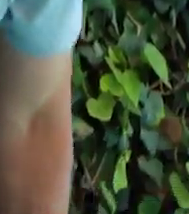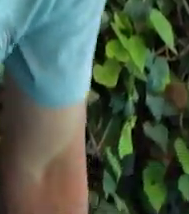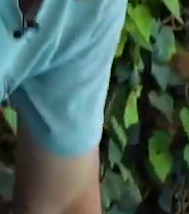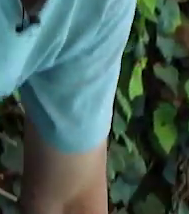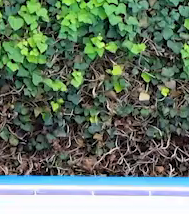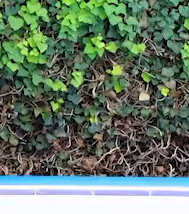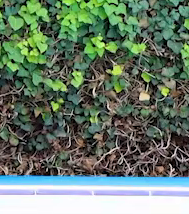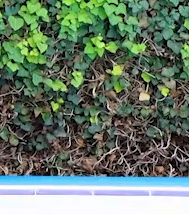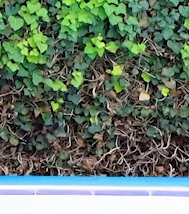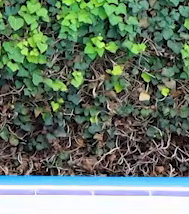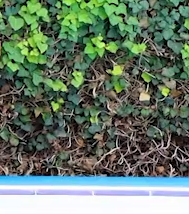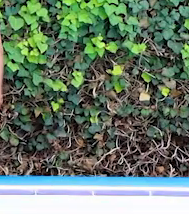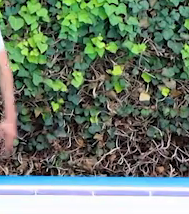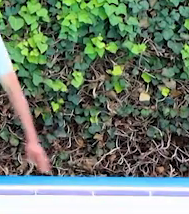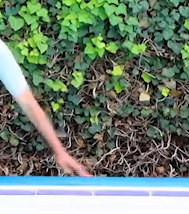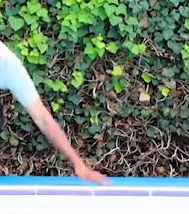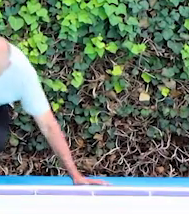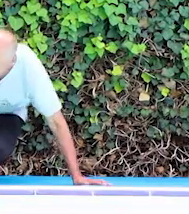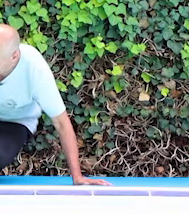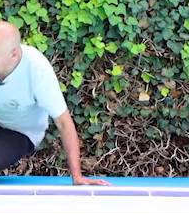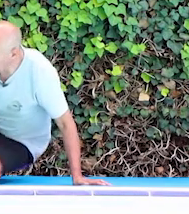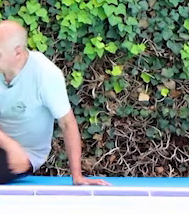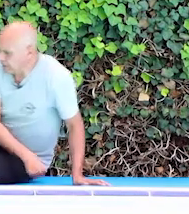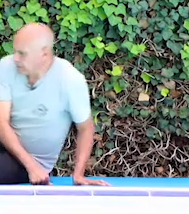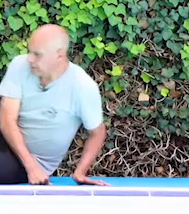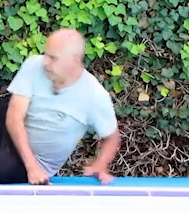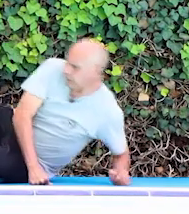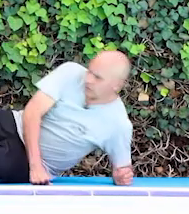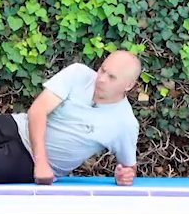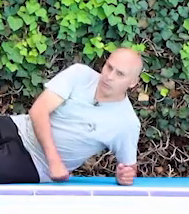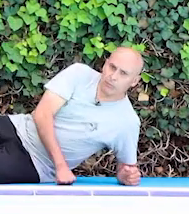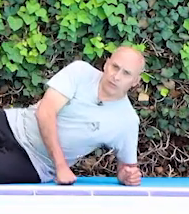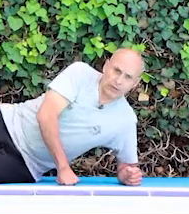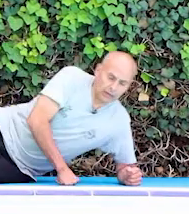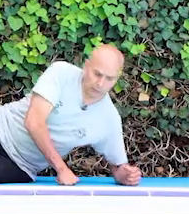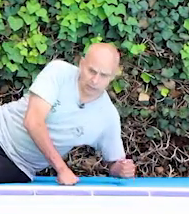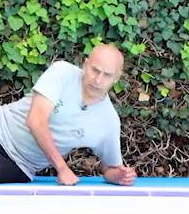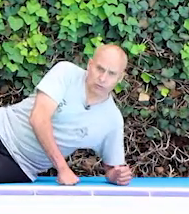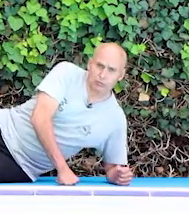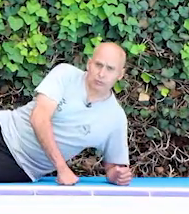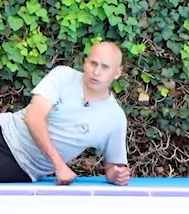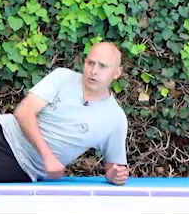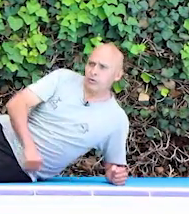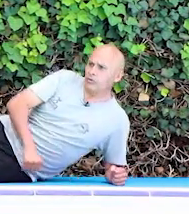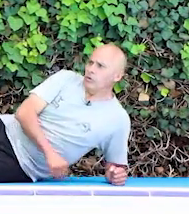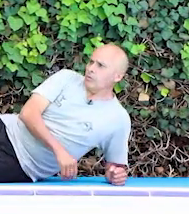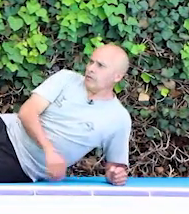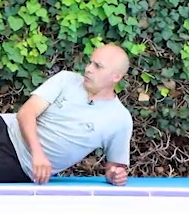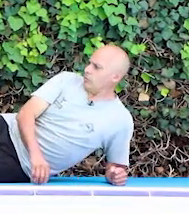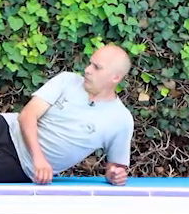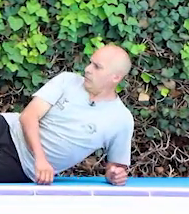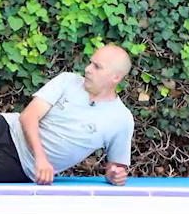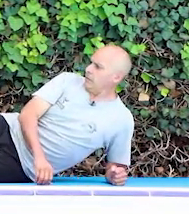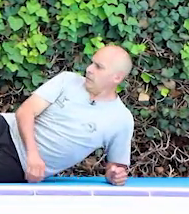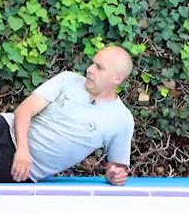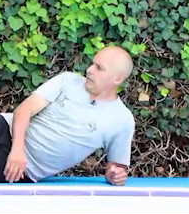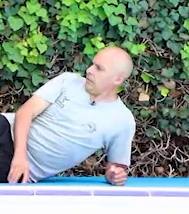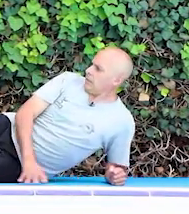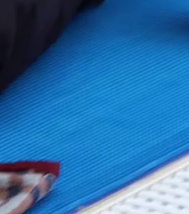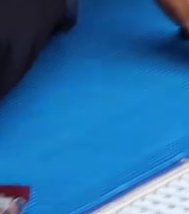¿sí? De tal manera, Jair, vamos a hacerlo. Y vamos a apoyarnos con nuestro brazo.